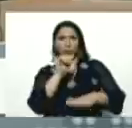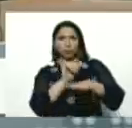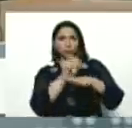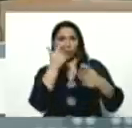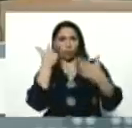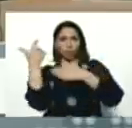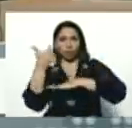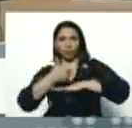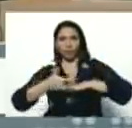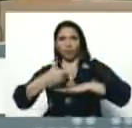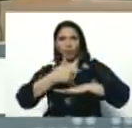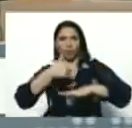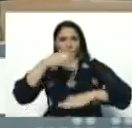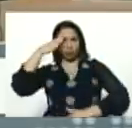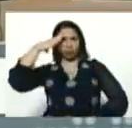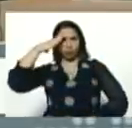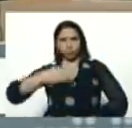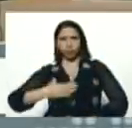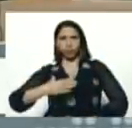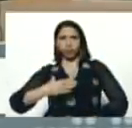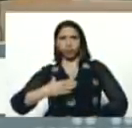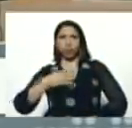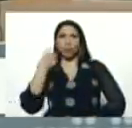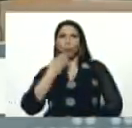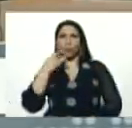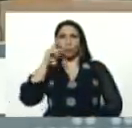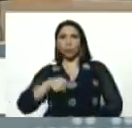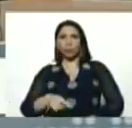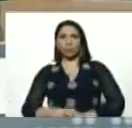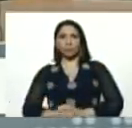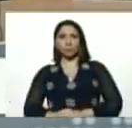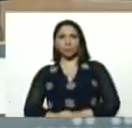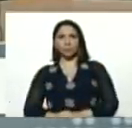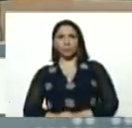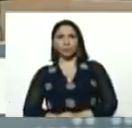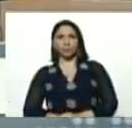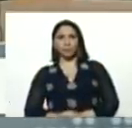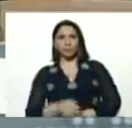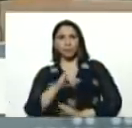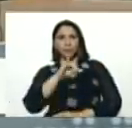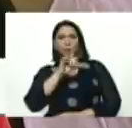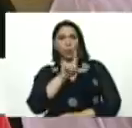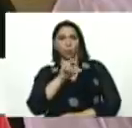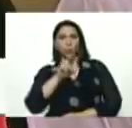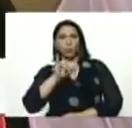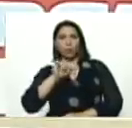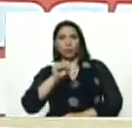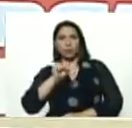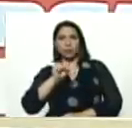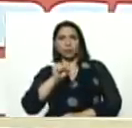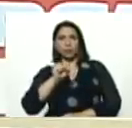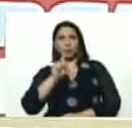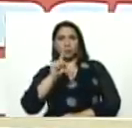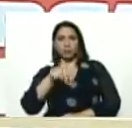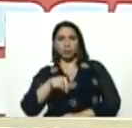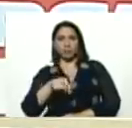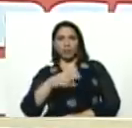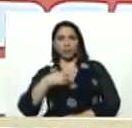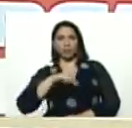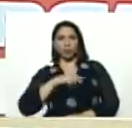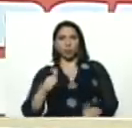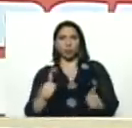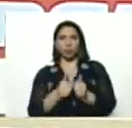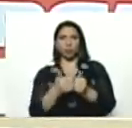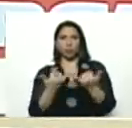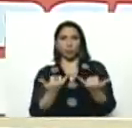aquí, soldado Edwin Rojas, juventud también, Luis José Marcano, aquí con nosotros, recibió